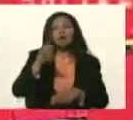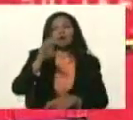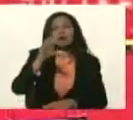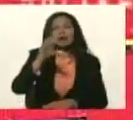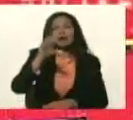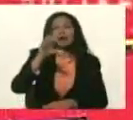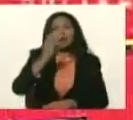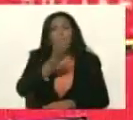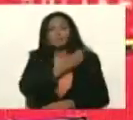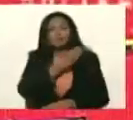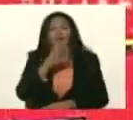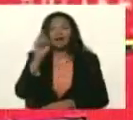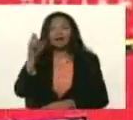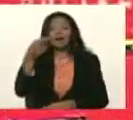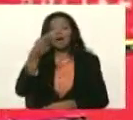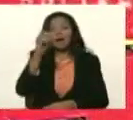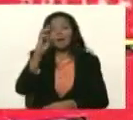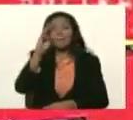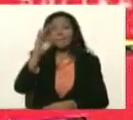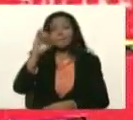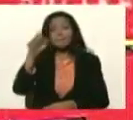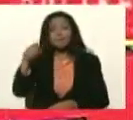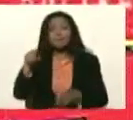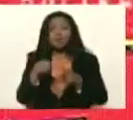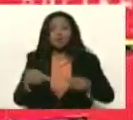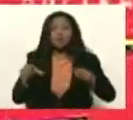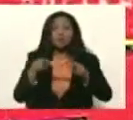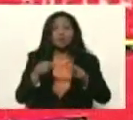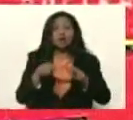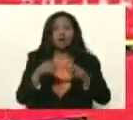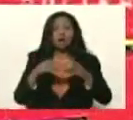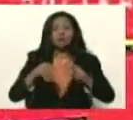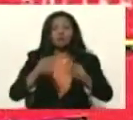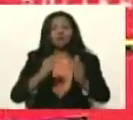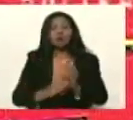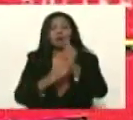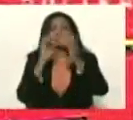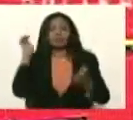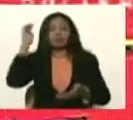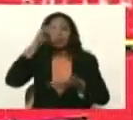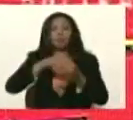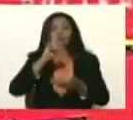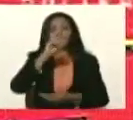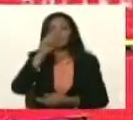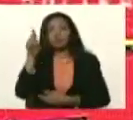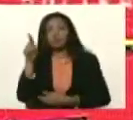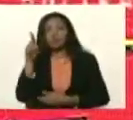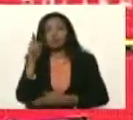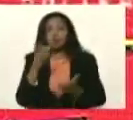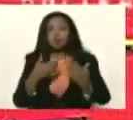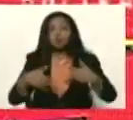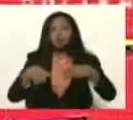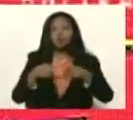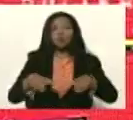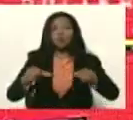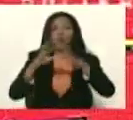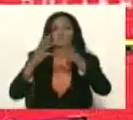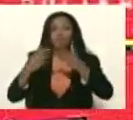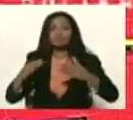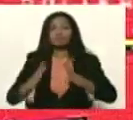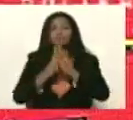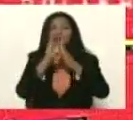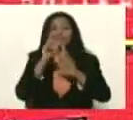Zambrano y la planta de asfalto planta comando Aragua 01 zona industrial de Santa Cruz